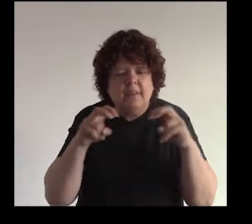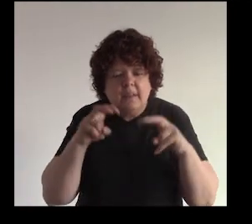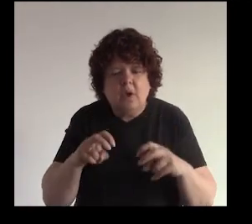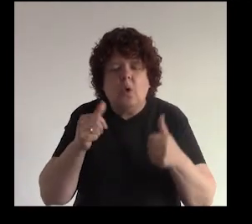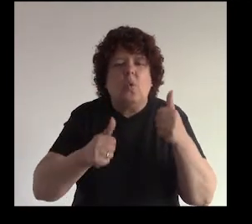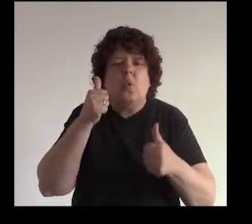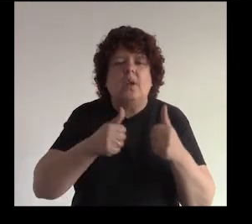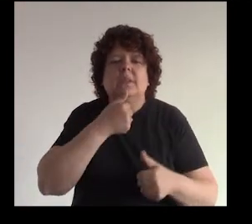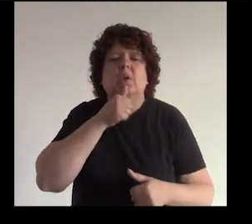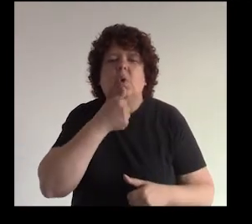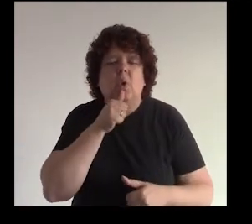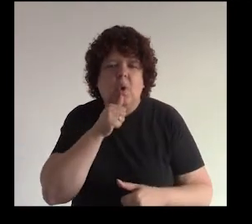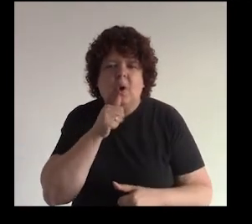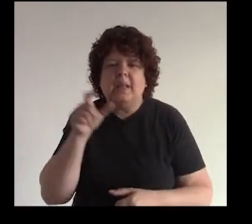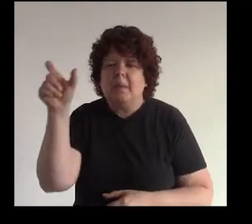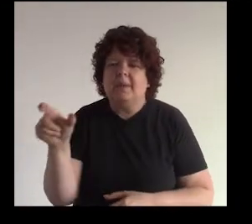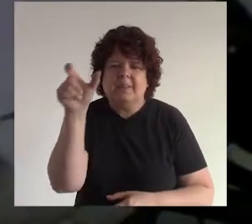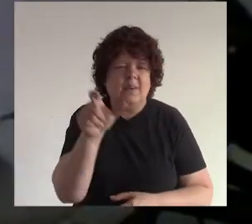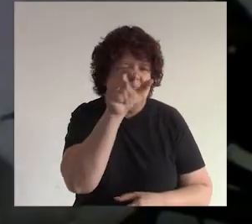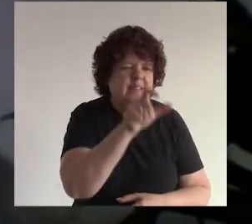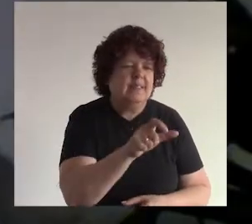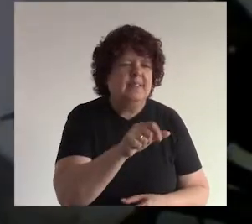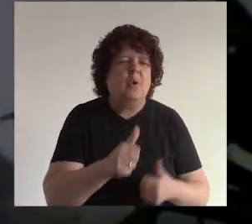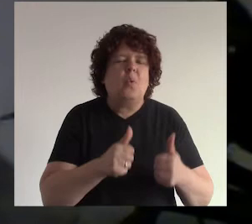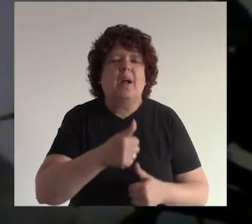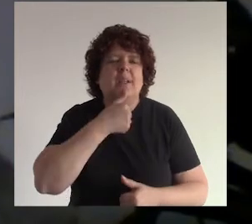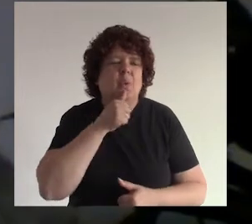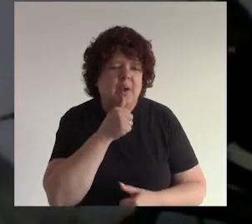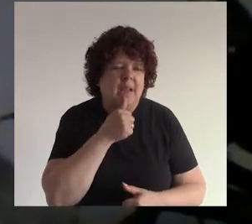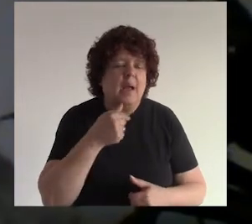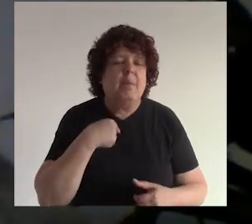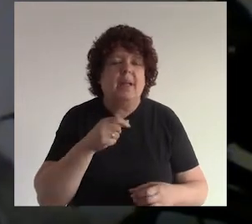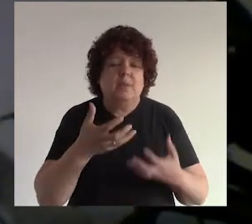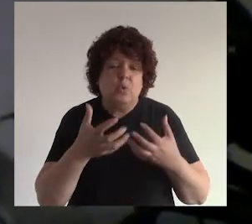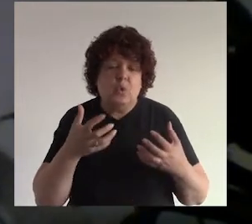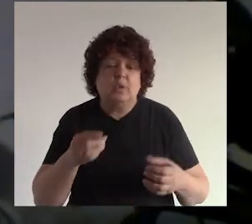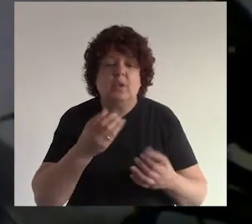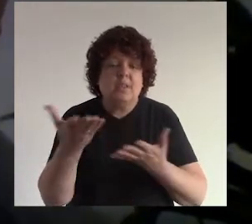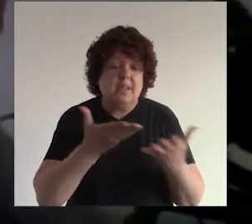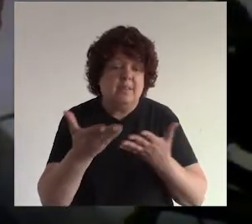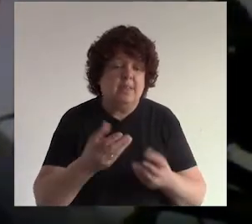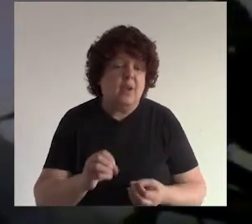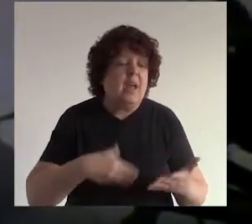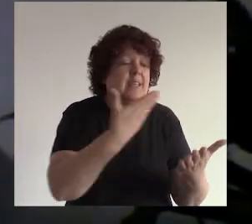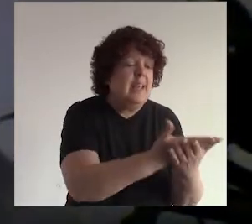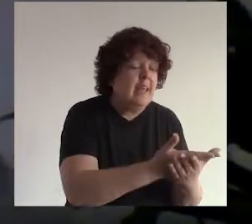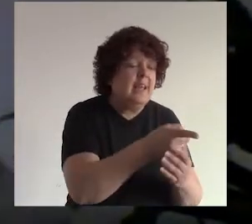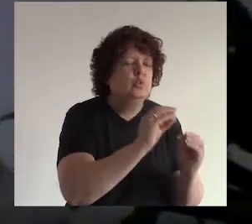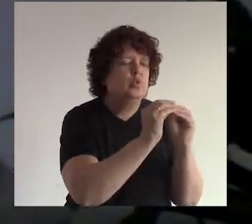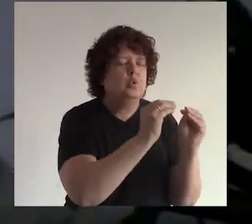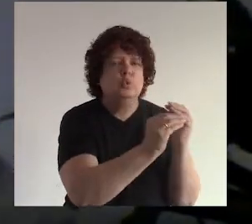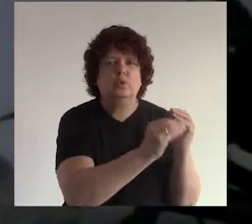averigua cuál es el dolor de ese cliente ¿qué le duele? para que tu producto o servicio llegue ahí como una solución